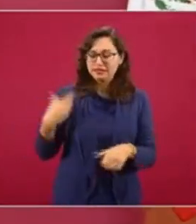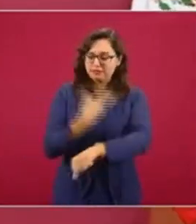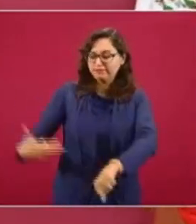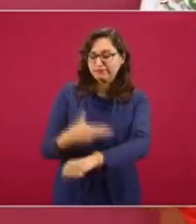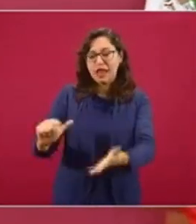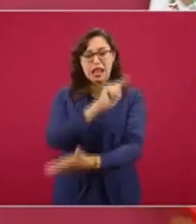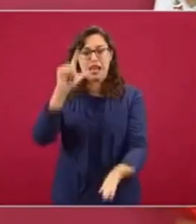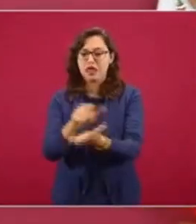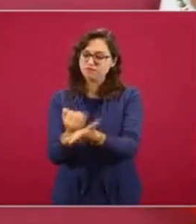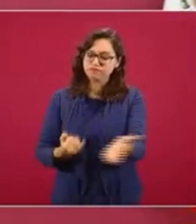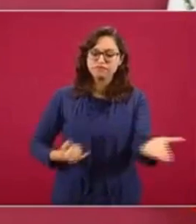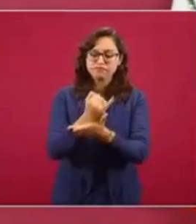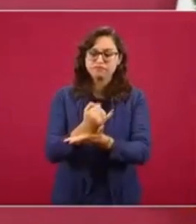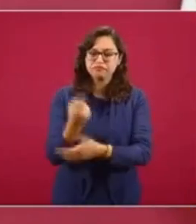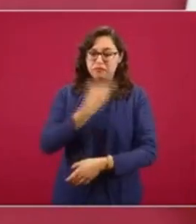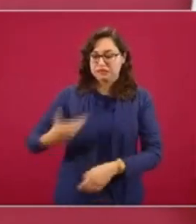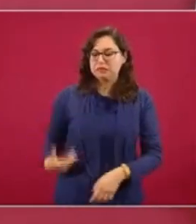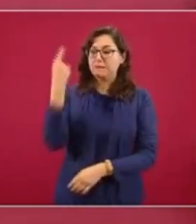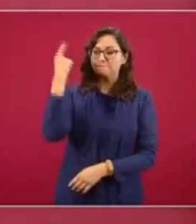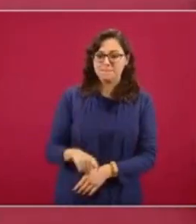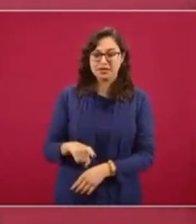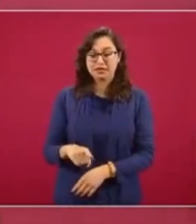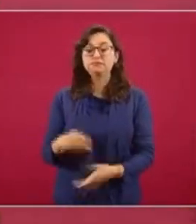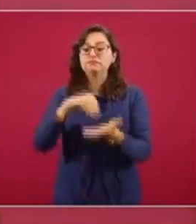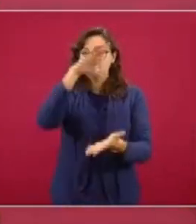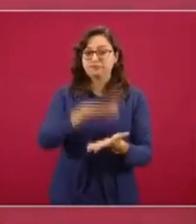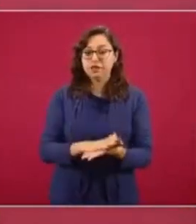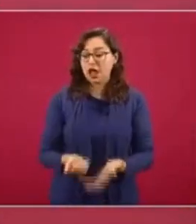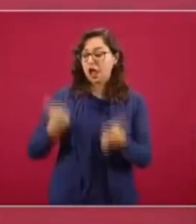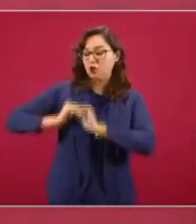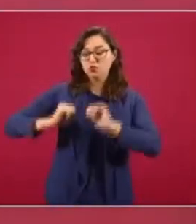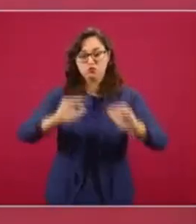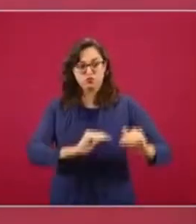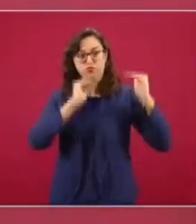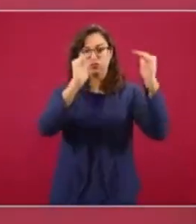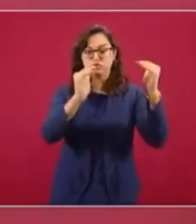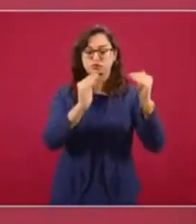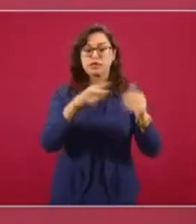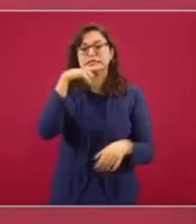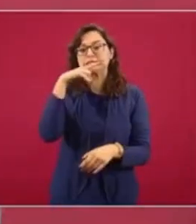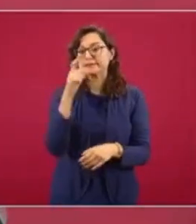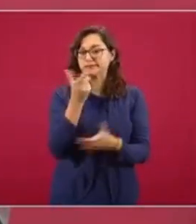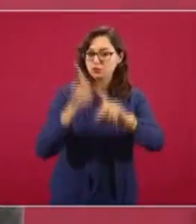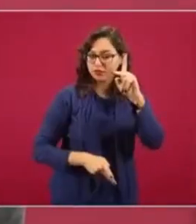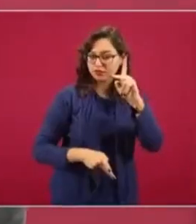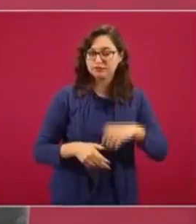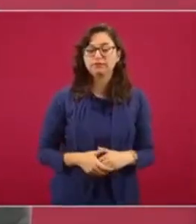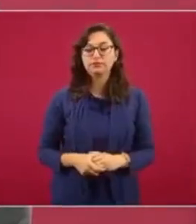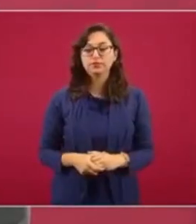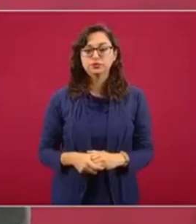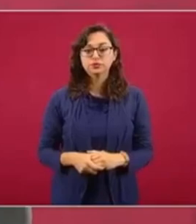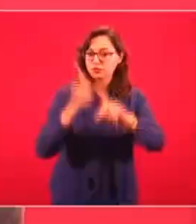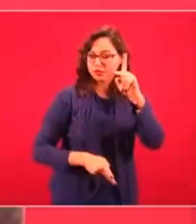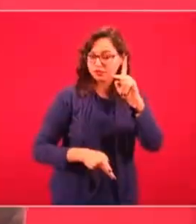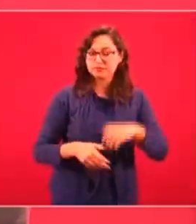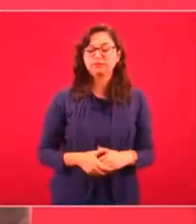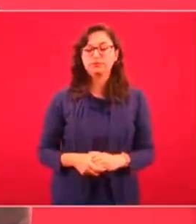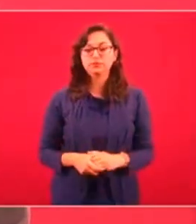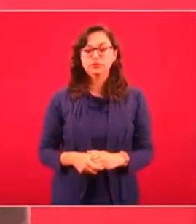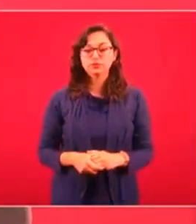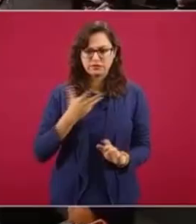ya se estableció para los altos funcionarios una disminución, en el caso del aguinaldo. Es voluntario,